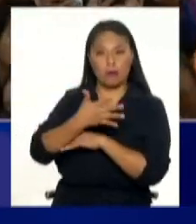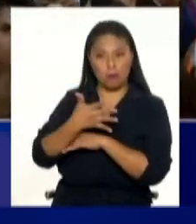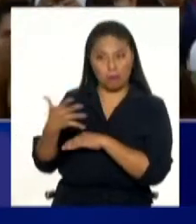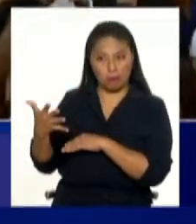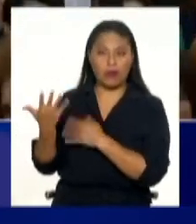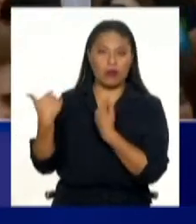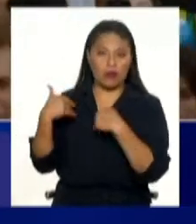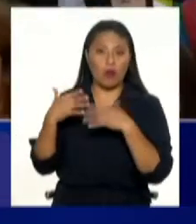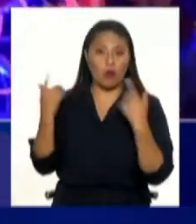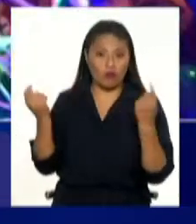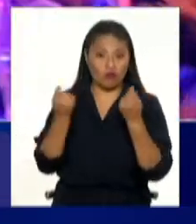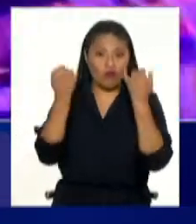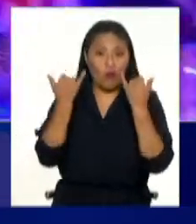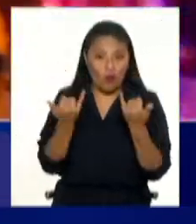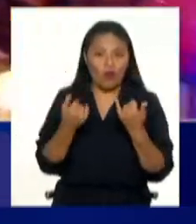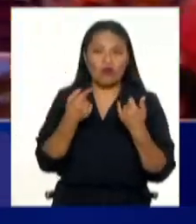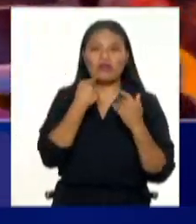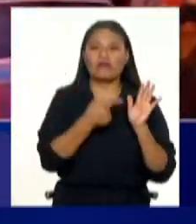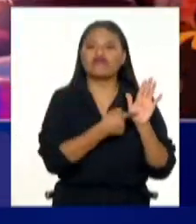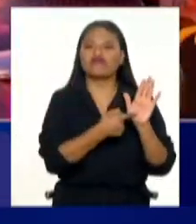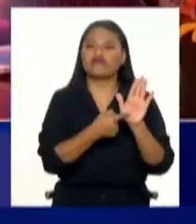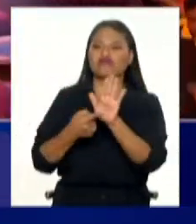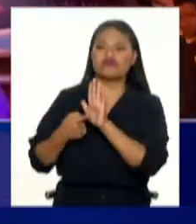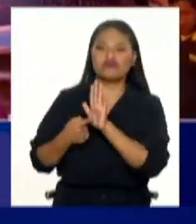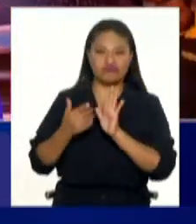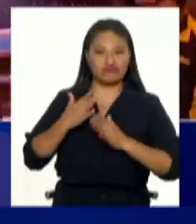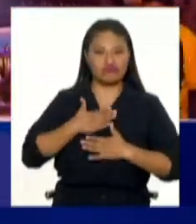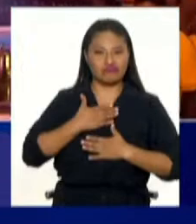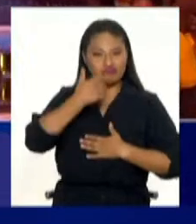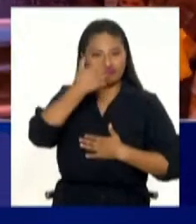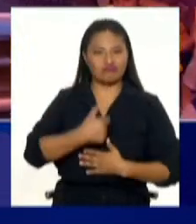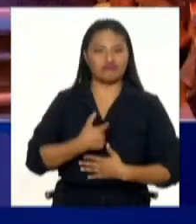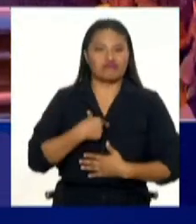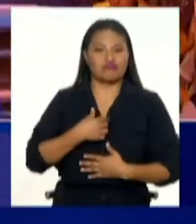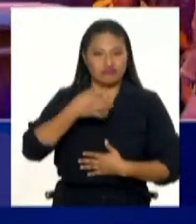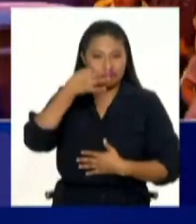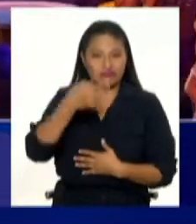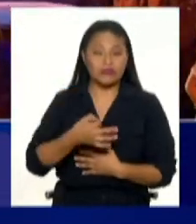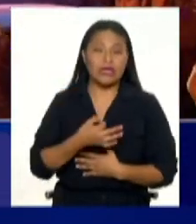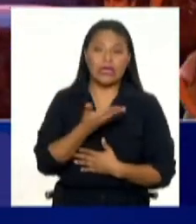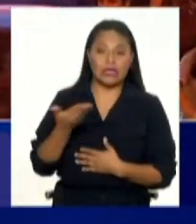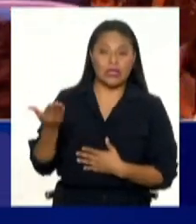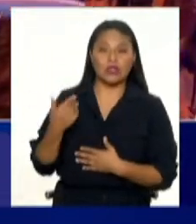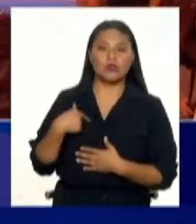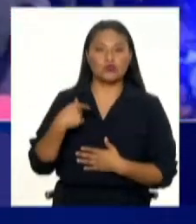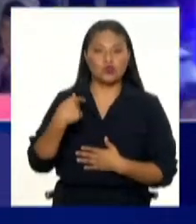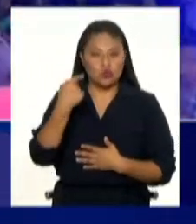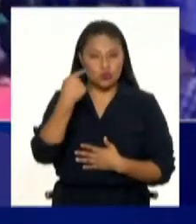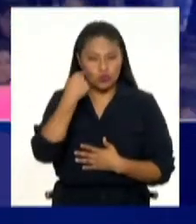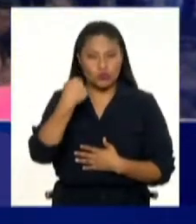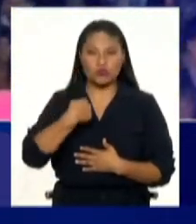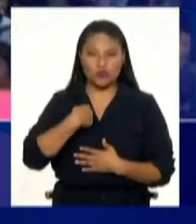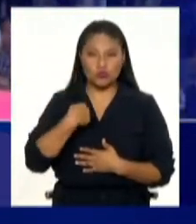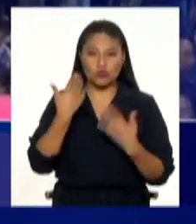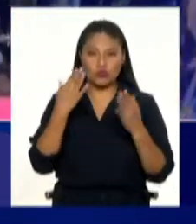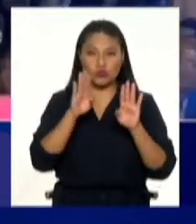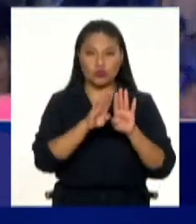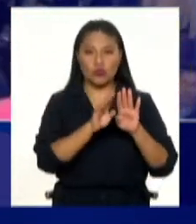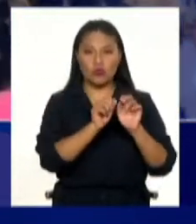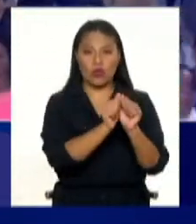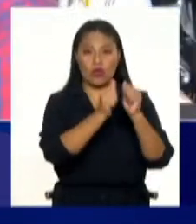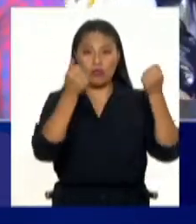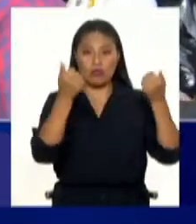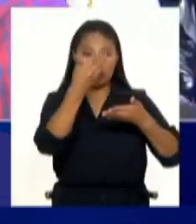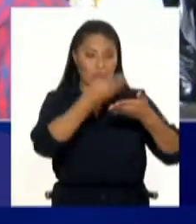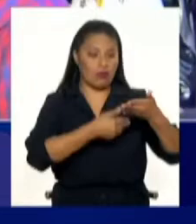celebra en... Se afirma. En definitiva, los intereses, relaciones a intereses. Solamente he visto yo en el diario Perú 21